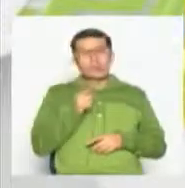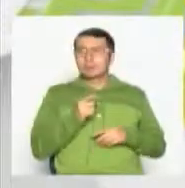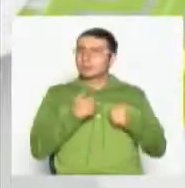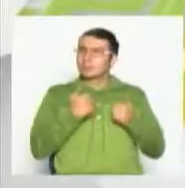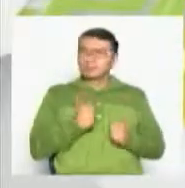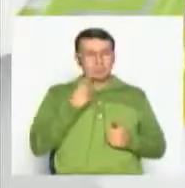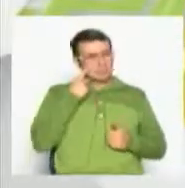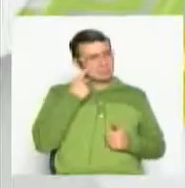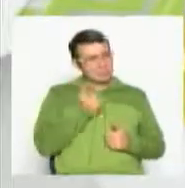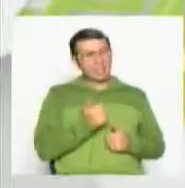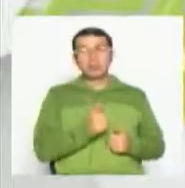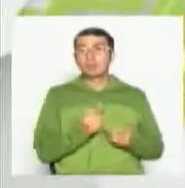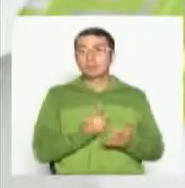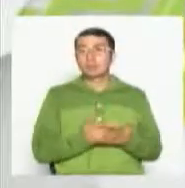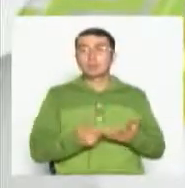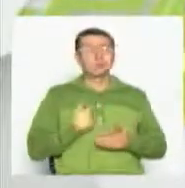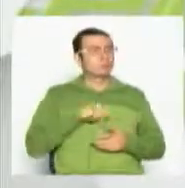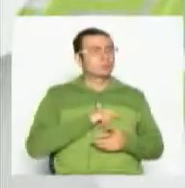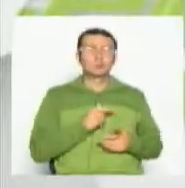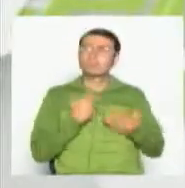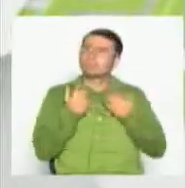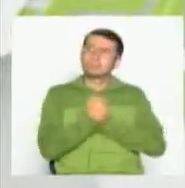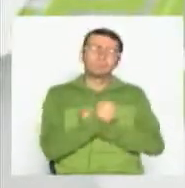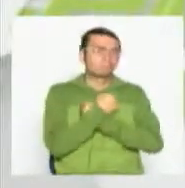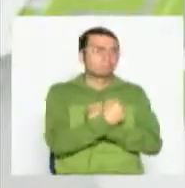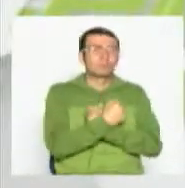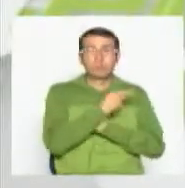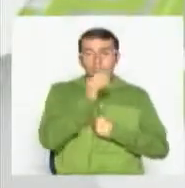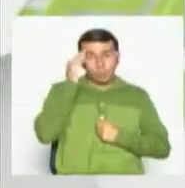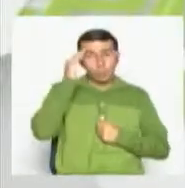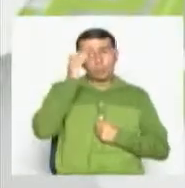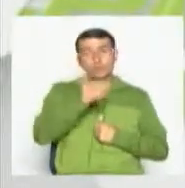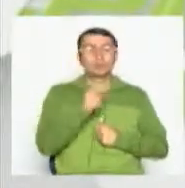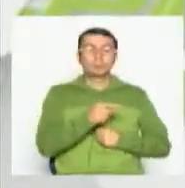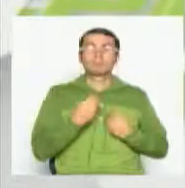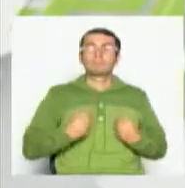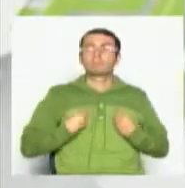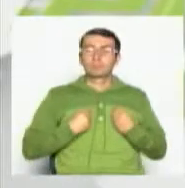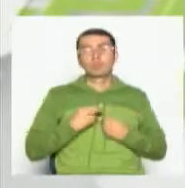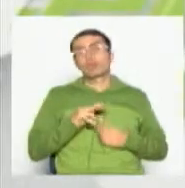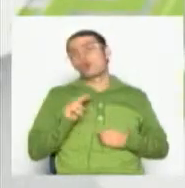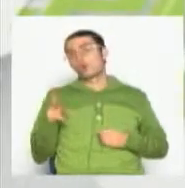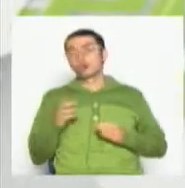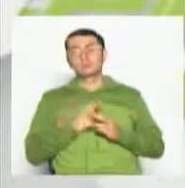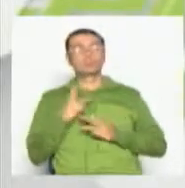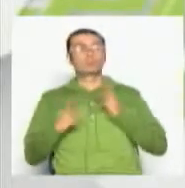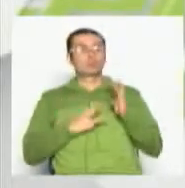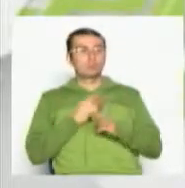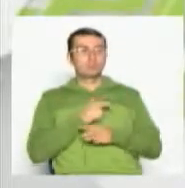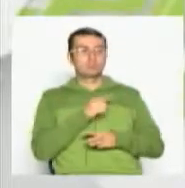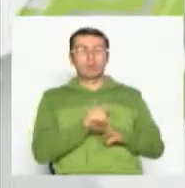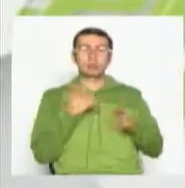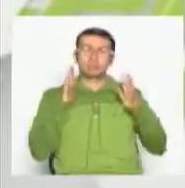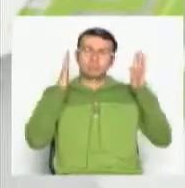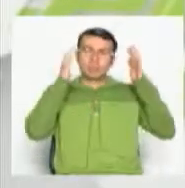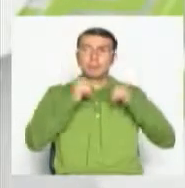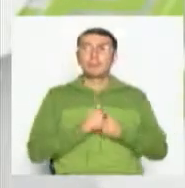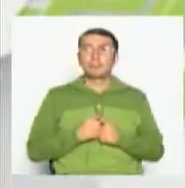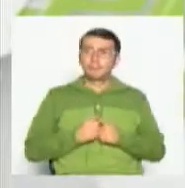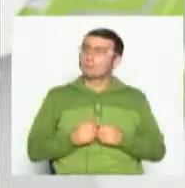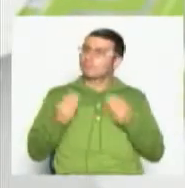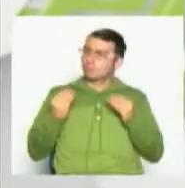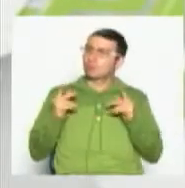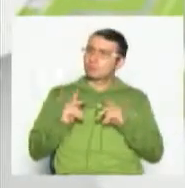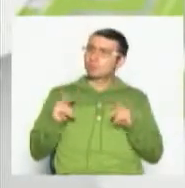algunos, que vamos a añorar y que posiblemente en el futuro vivenciemos en otro mundial que estamos añorando. Pues han sido muchos los